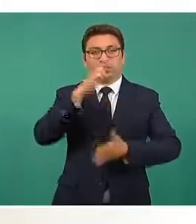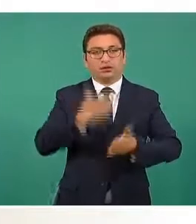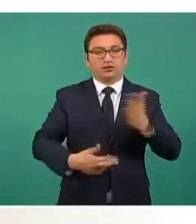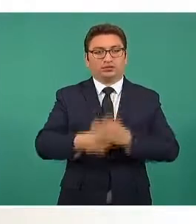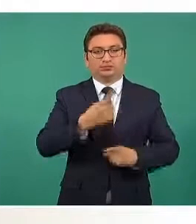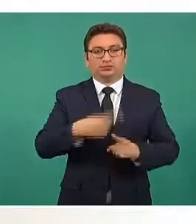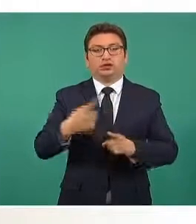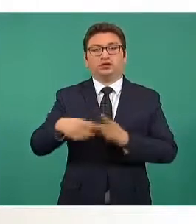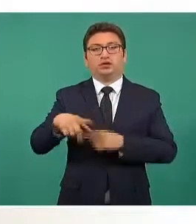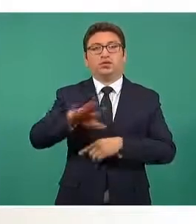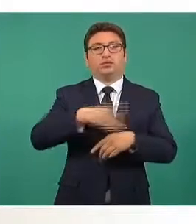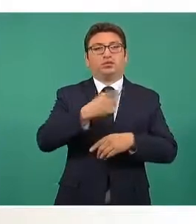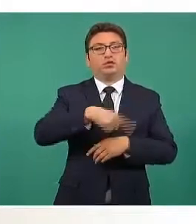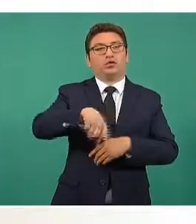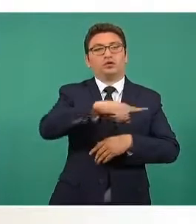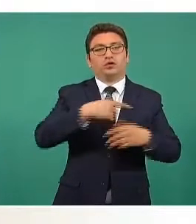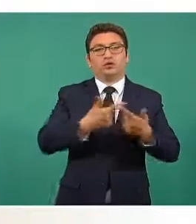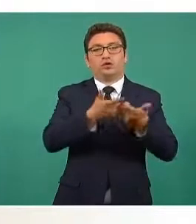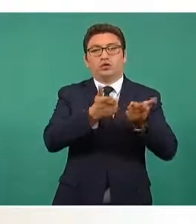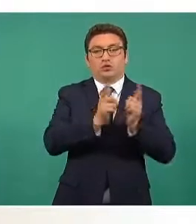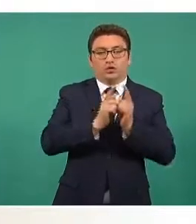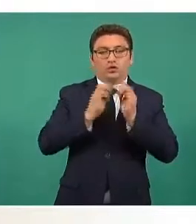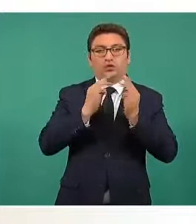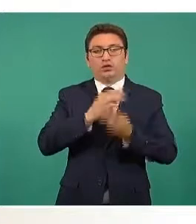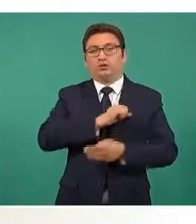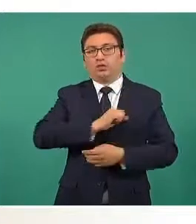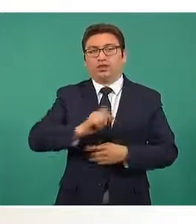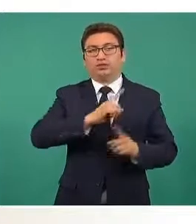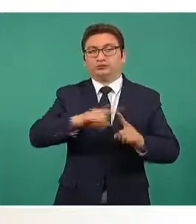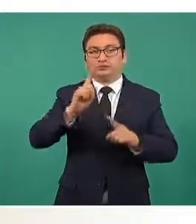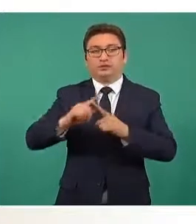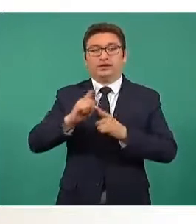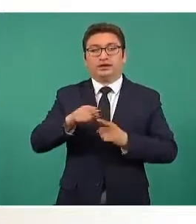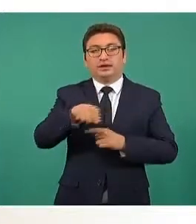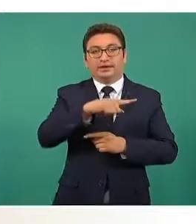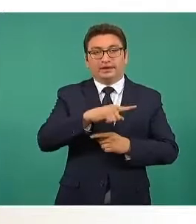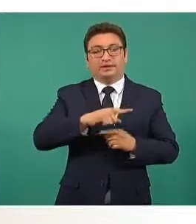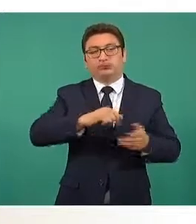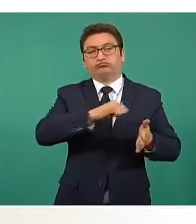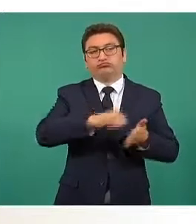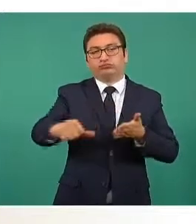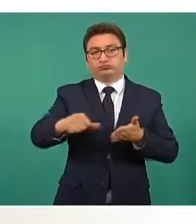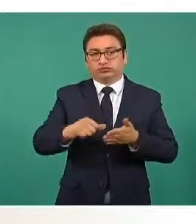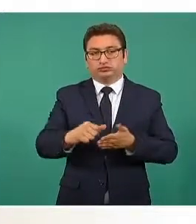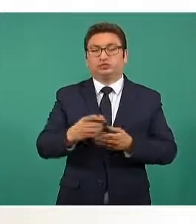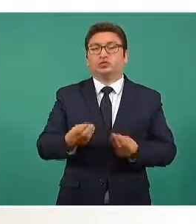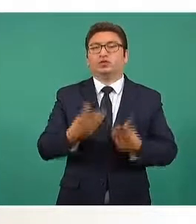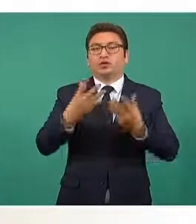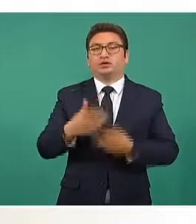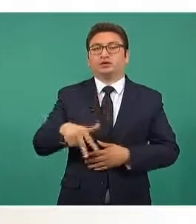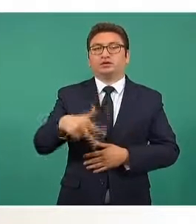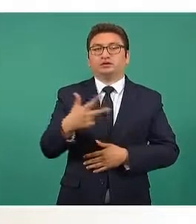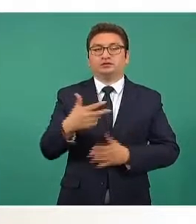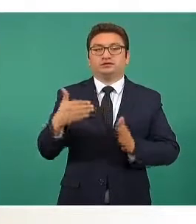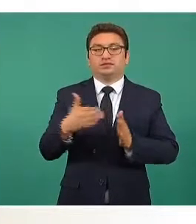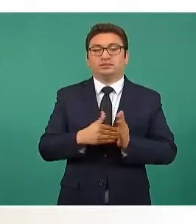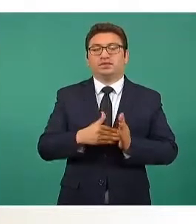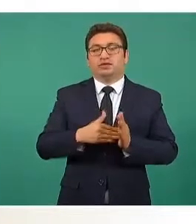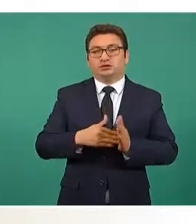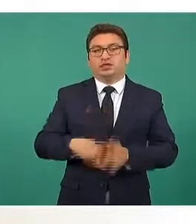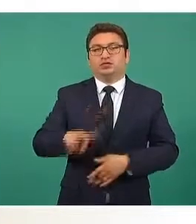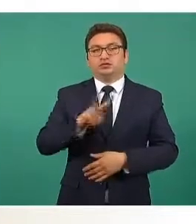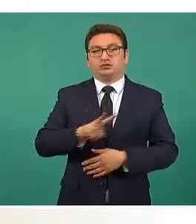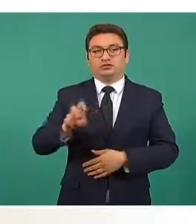del crimen organizado y del crimen de cuello blanco para que da un monto de trece mil doscientos